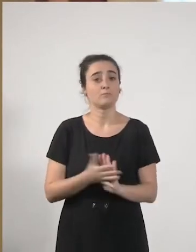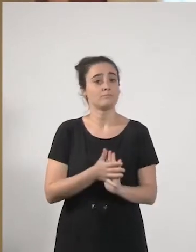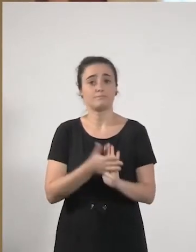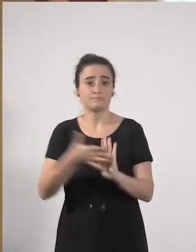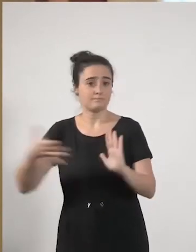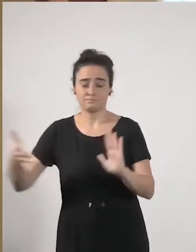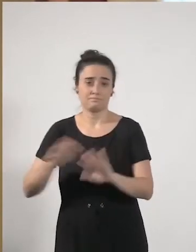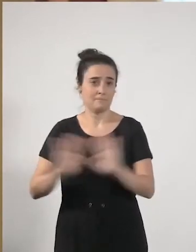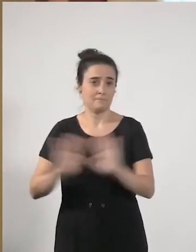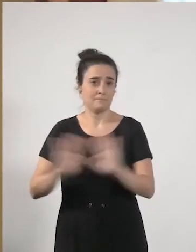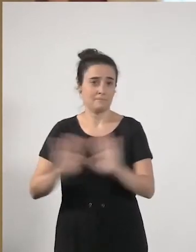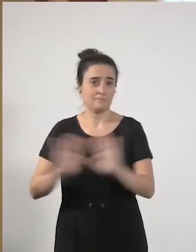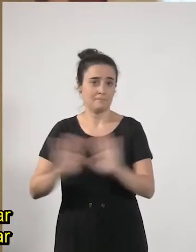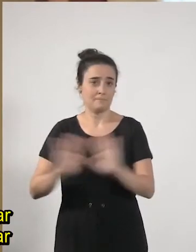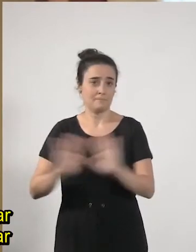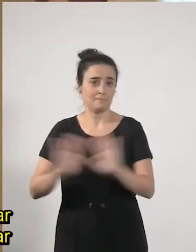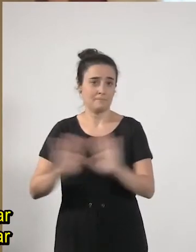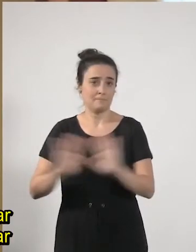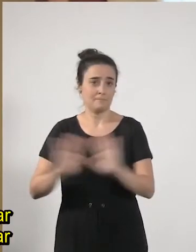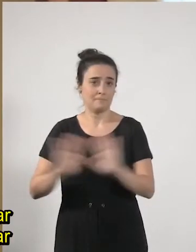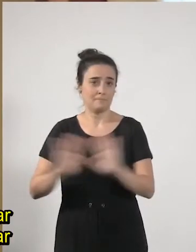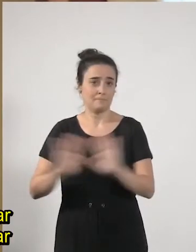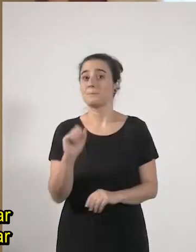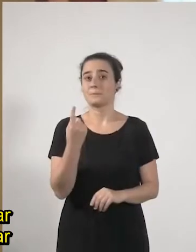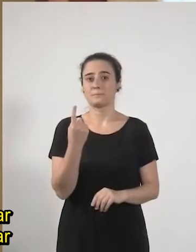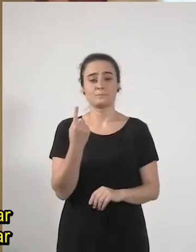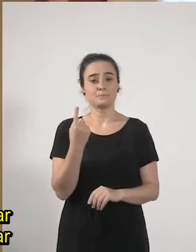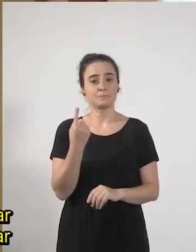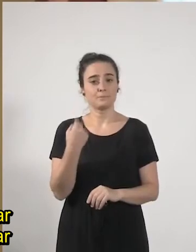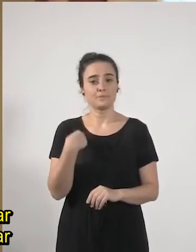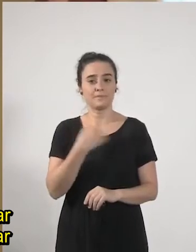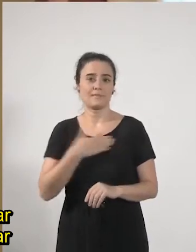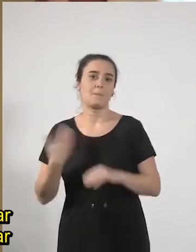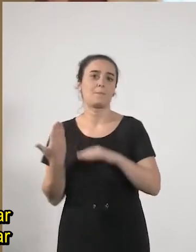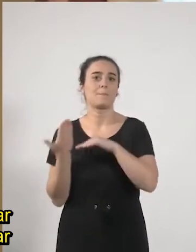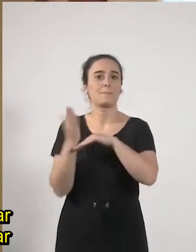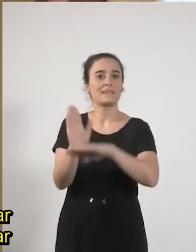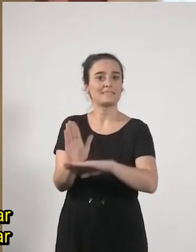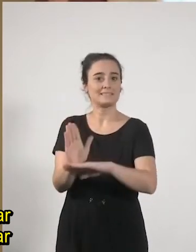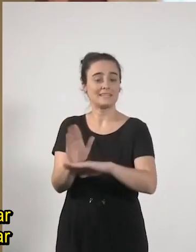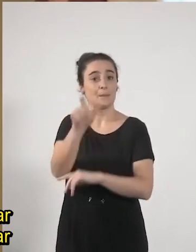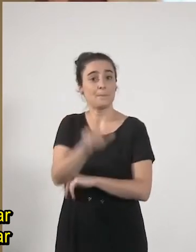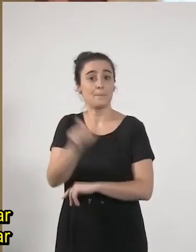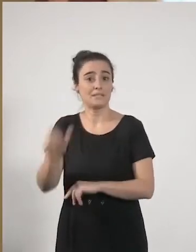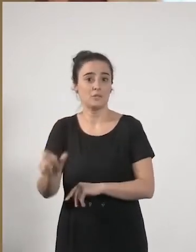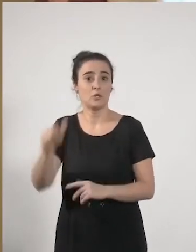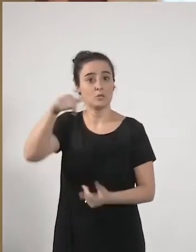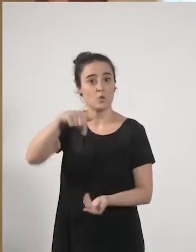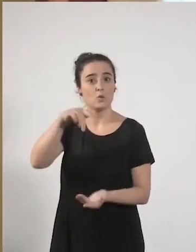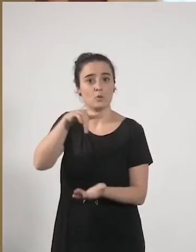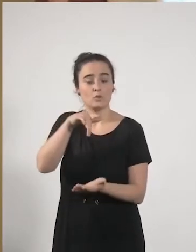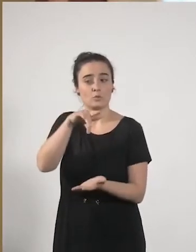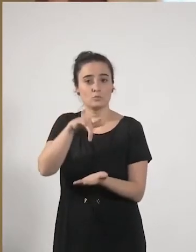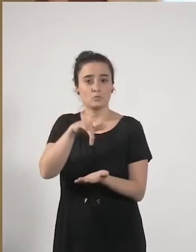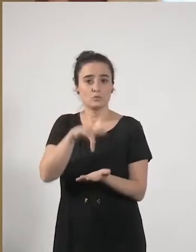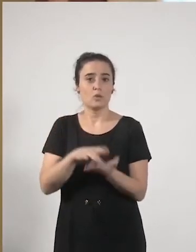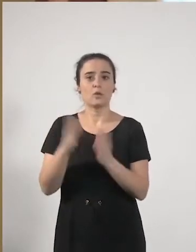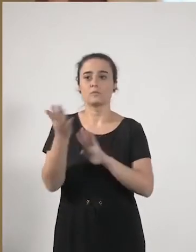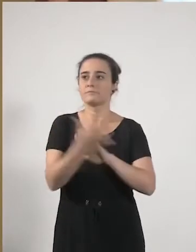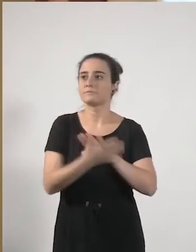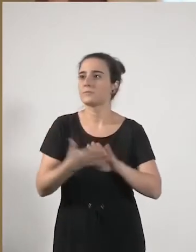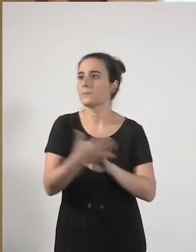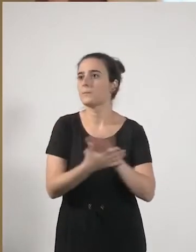galdu gabe, wazen, wazen arida. En primer lugar, os voy a presentar a las personas que hoy van a estar conversando,